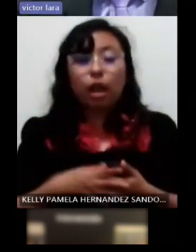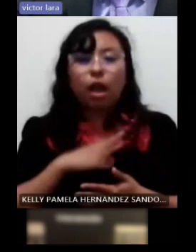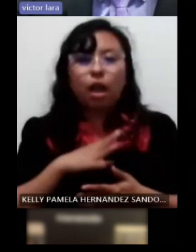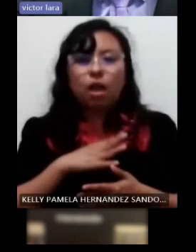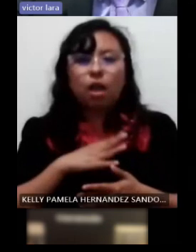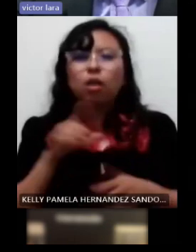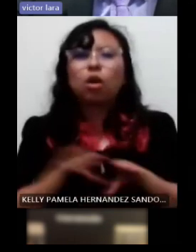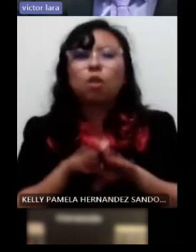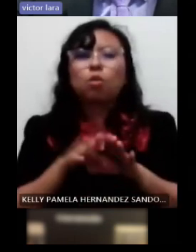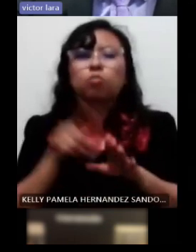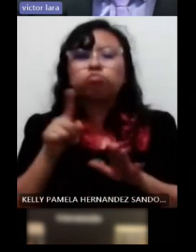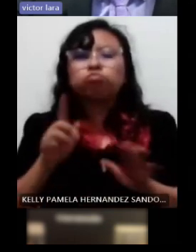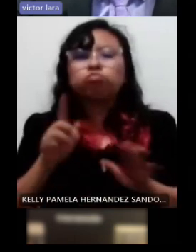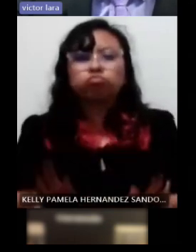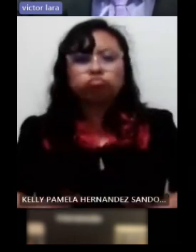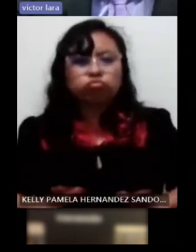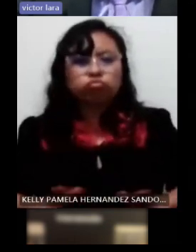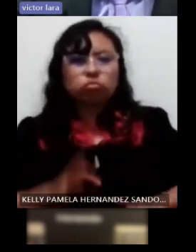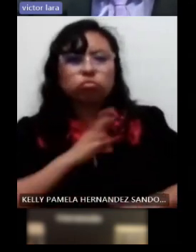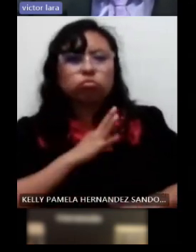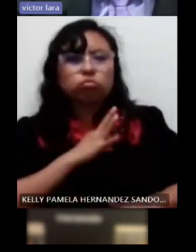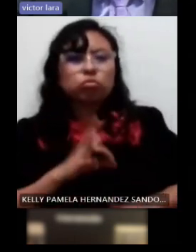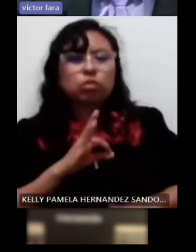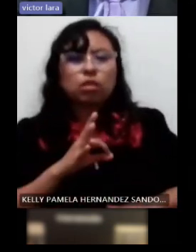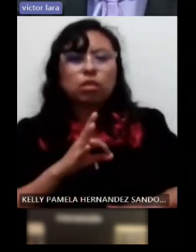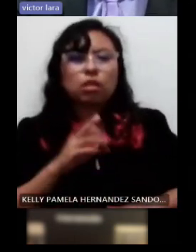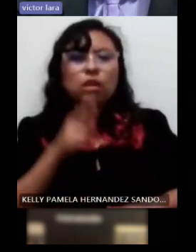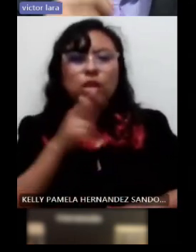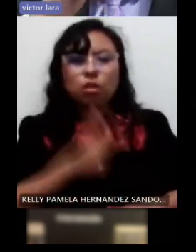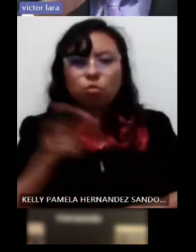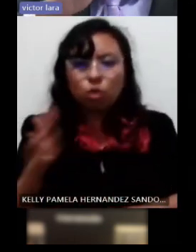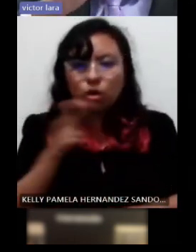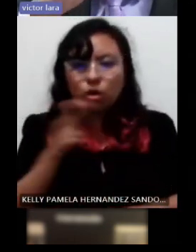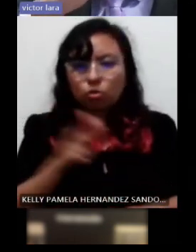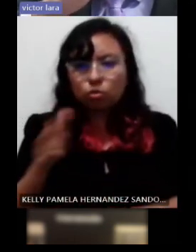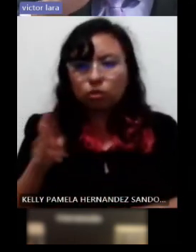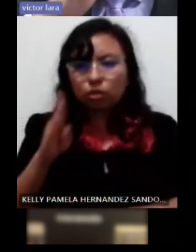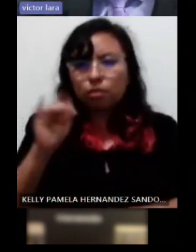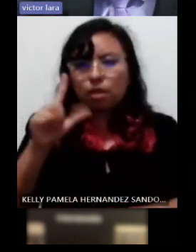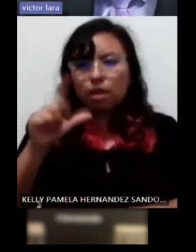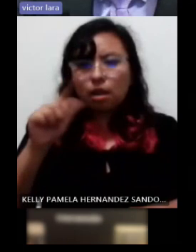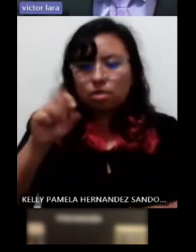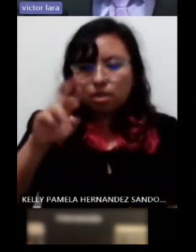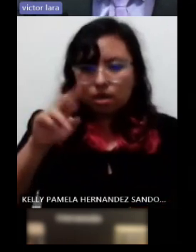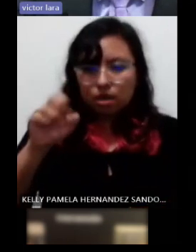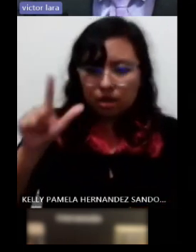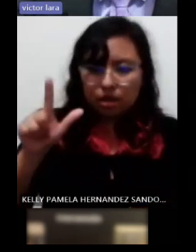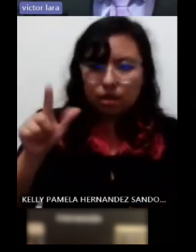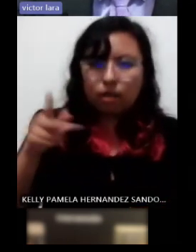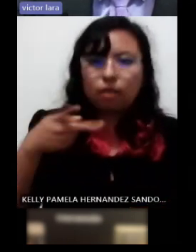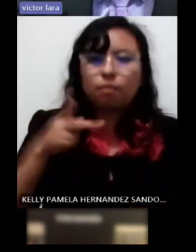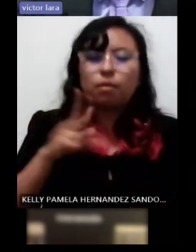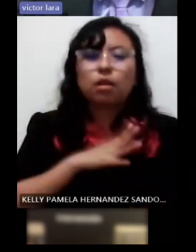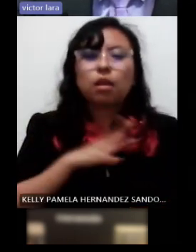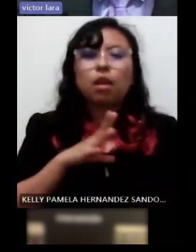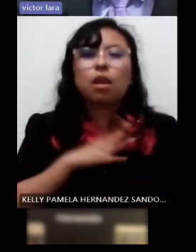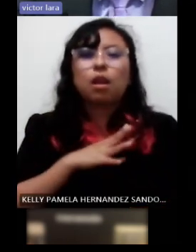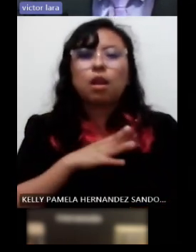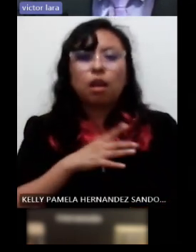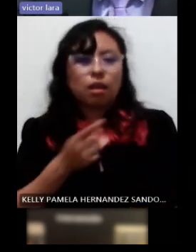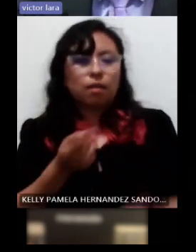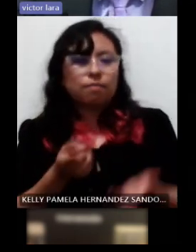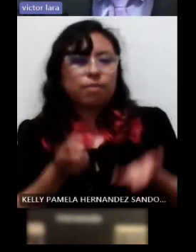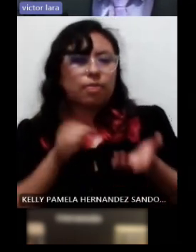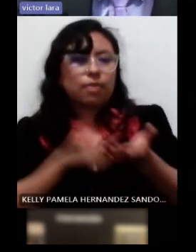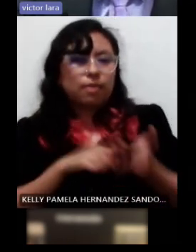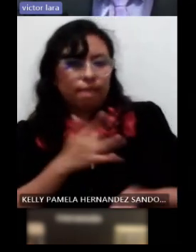de Down más aparte de la hipococía bilateral y recordemos que estos pacientes también son asociados a cardiopatías entonces es